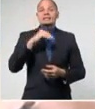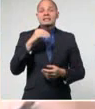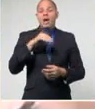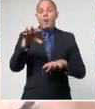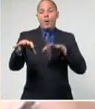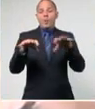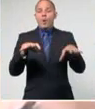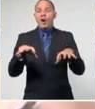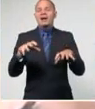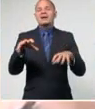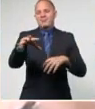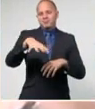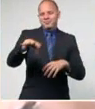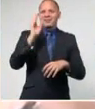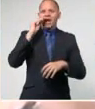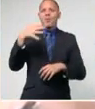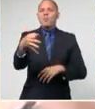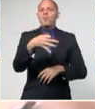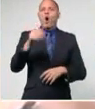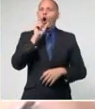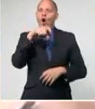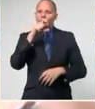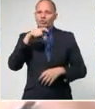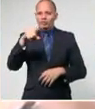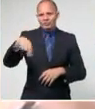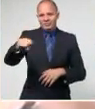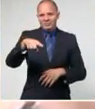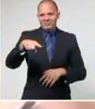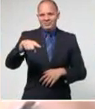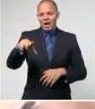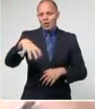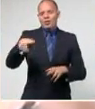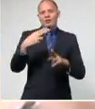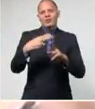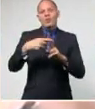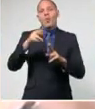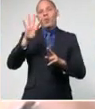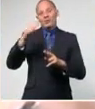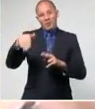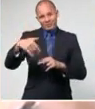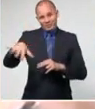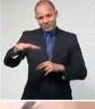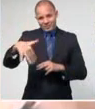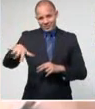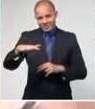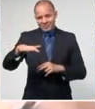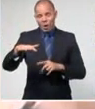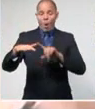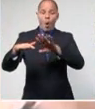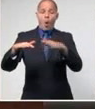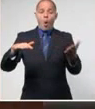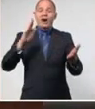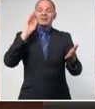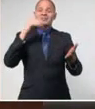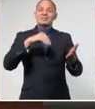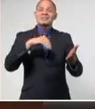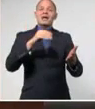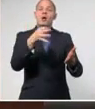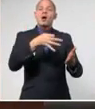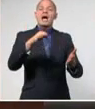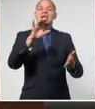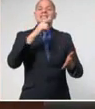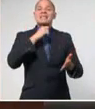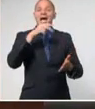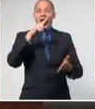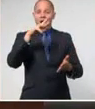municipio Cotorro, en el área de salud de Cuatro Caminos y en el cerro, en el área de salud Abel Santa María. El